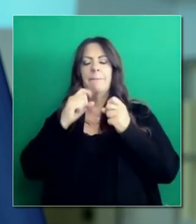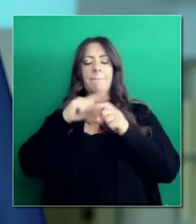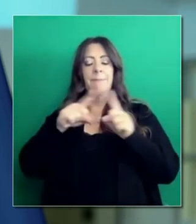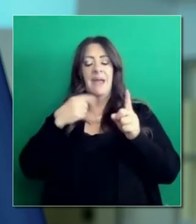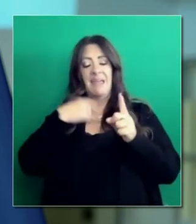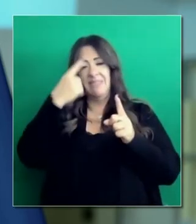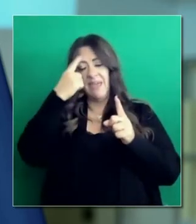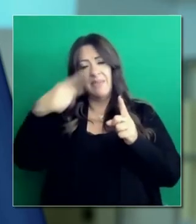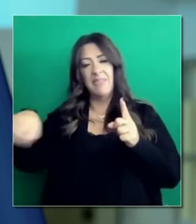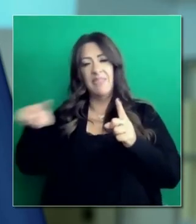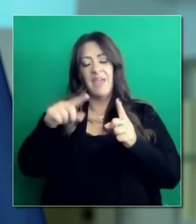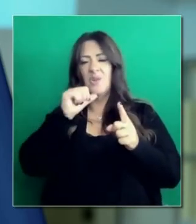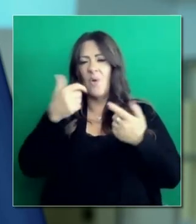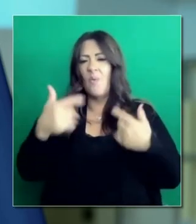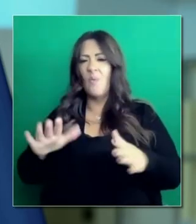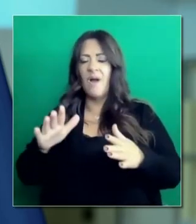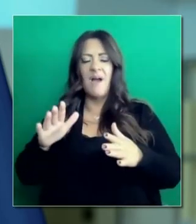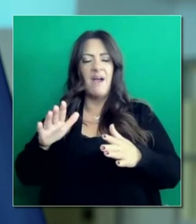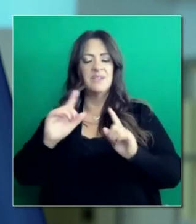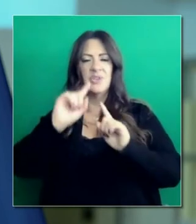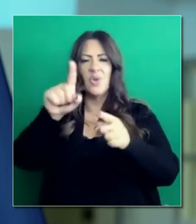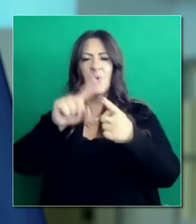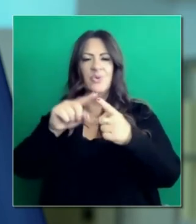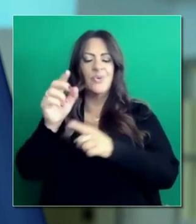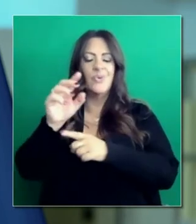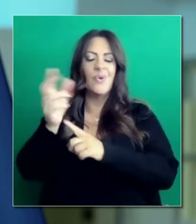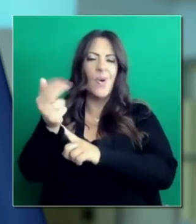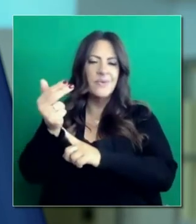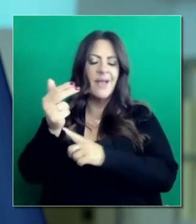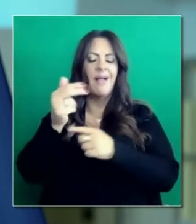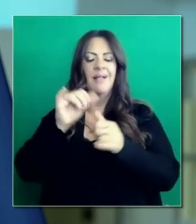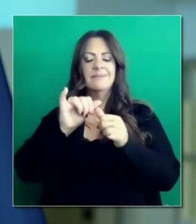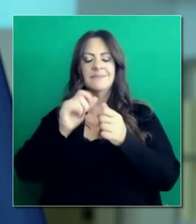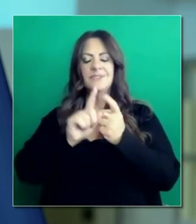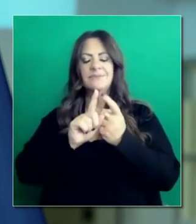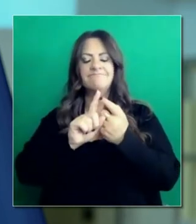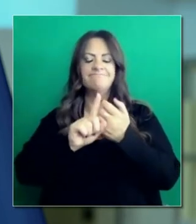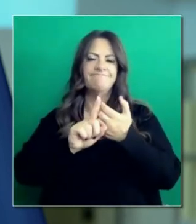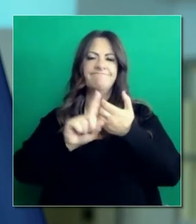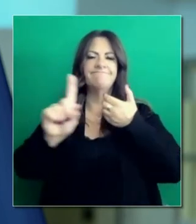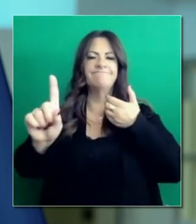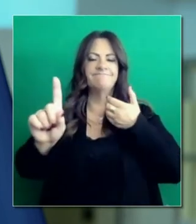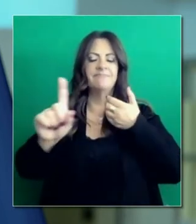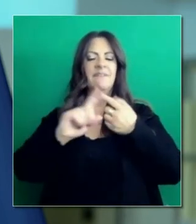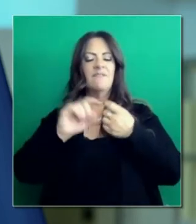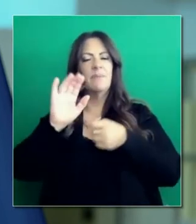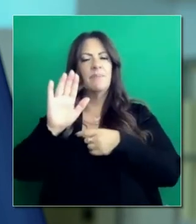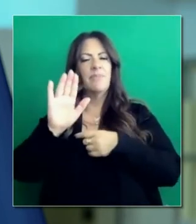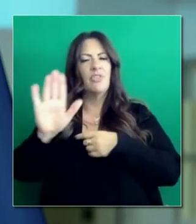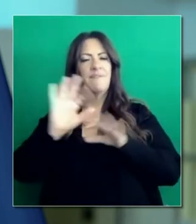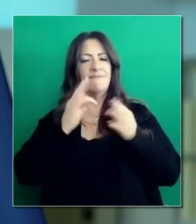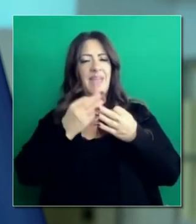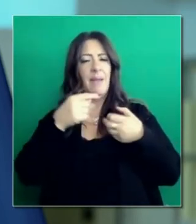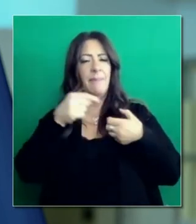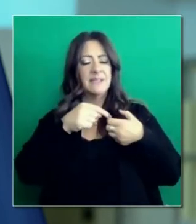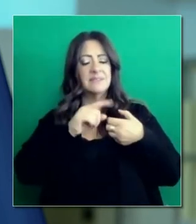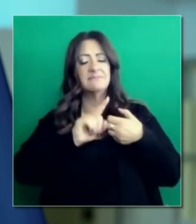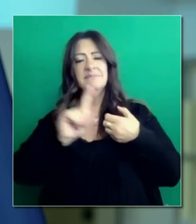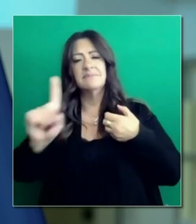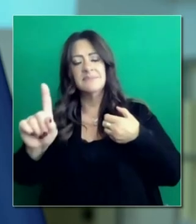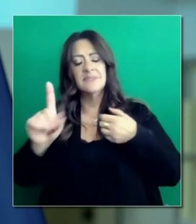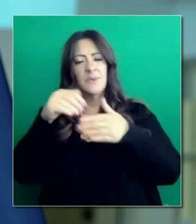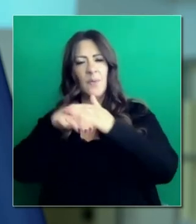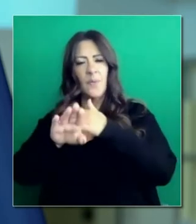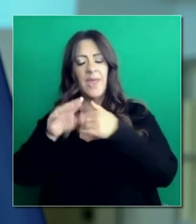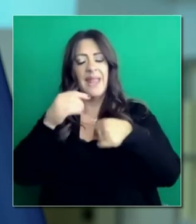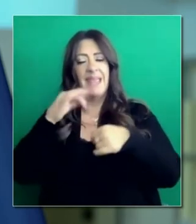se hacen la prueba o tienen temor. Y estos trabajadores agrícolas nos dicen que este dinero por el estatal